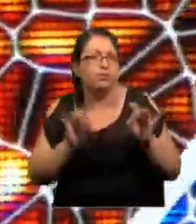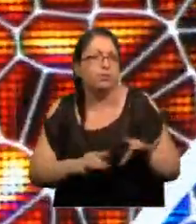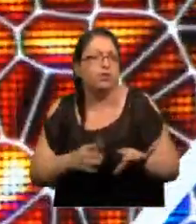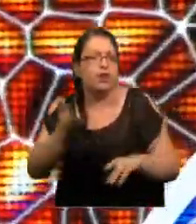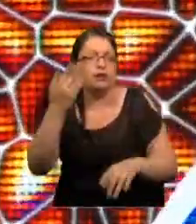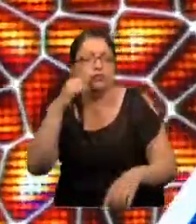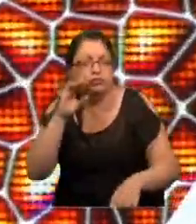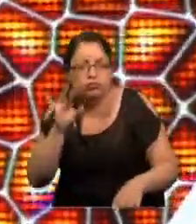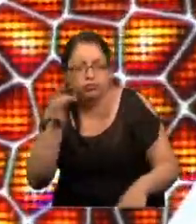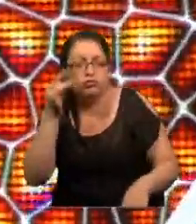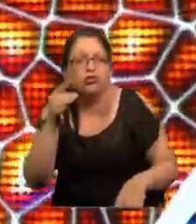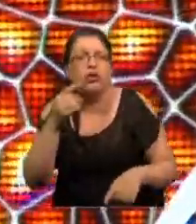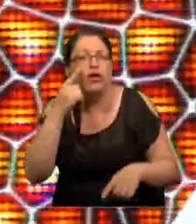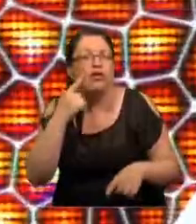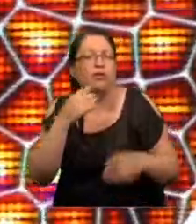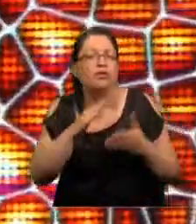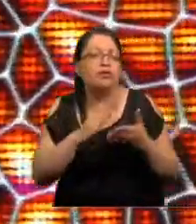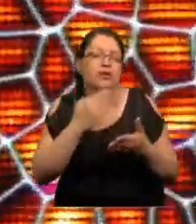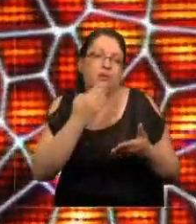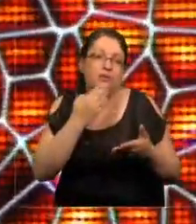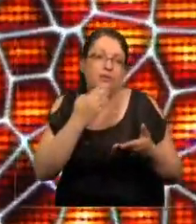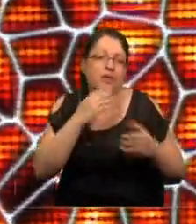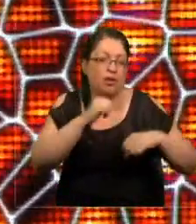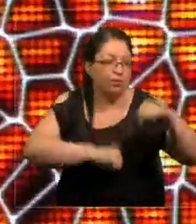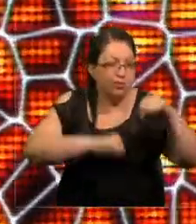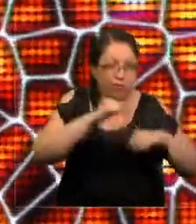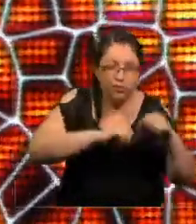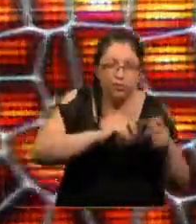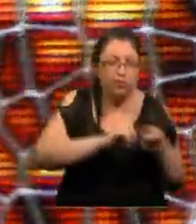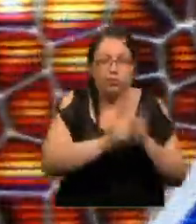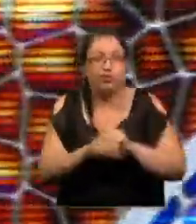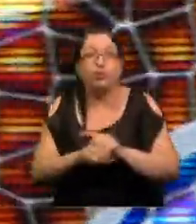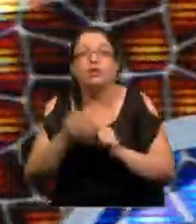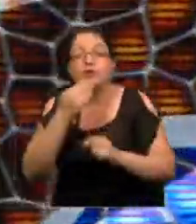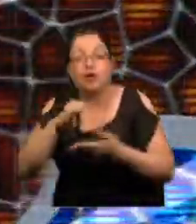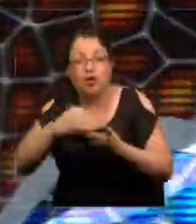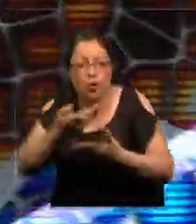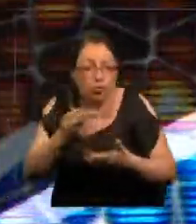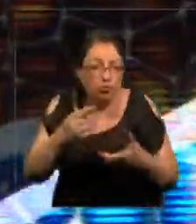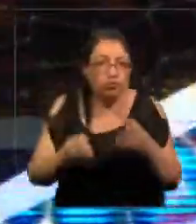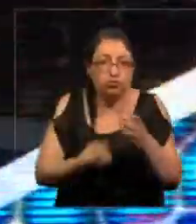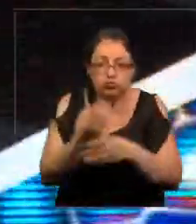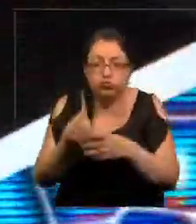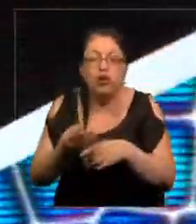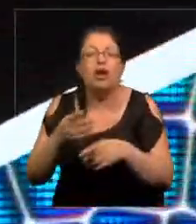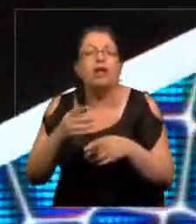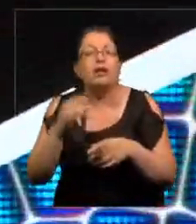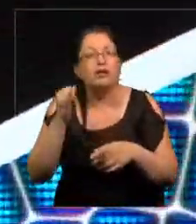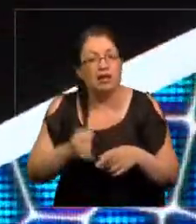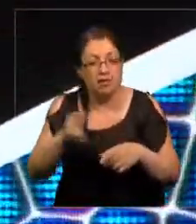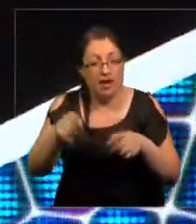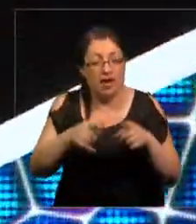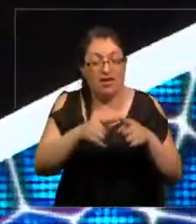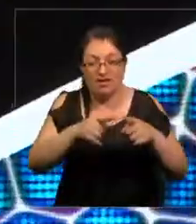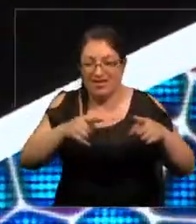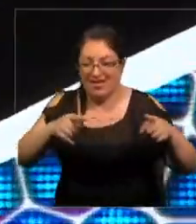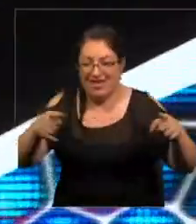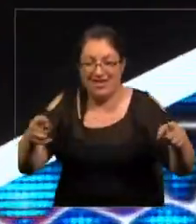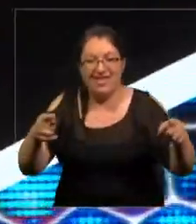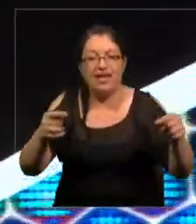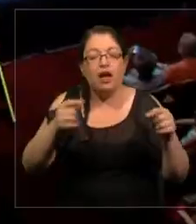lo hemos visto en la revolución industrial, los computadores. En algún momento en esta línea, dentro de este